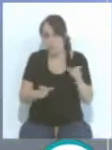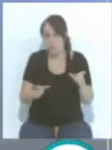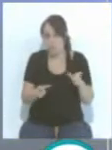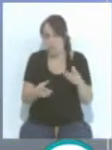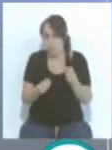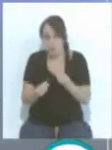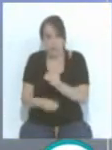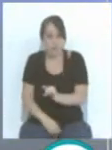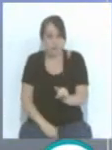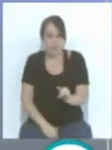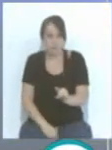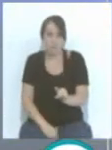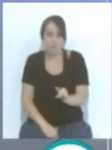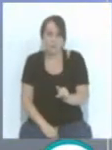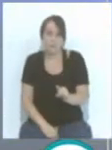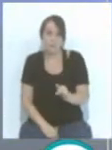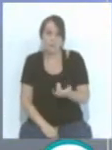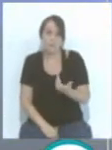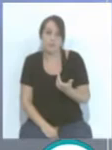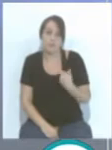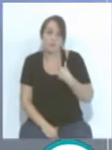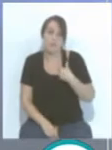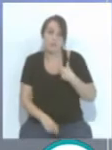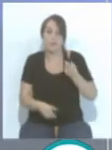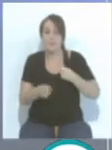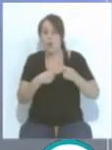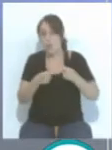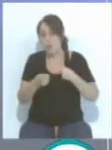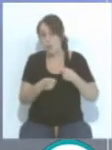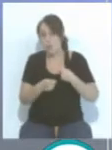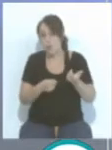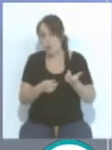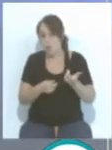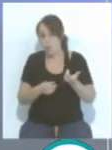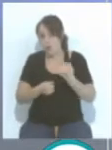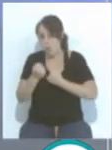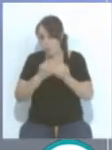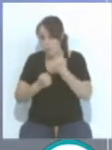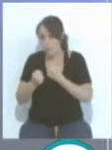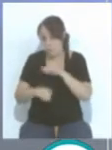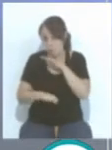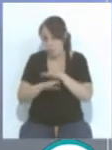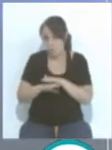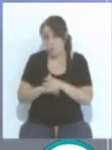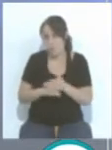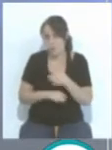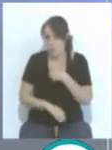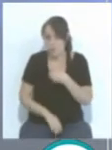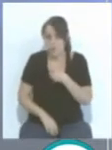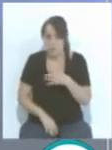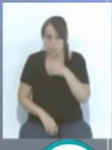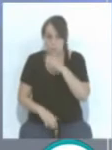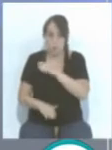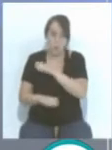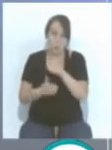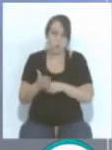futbolistas, el fair play financiero igual no se puede cumplir. Y eso porque los contratos, ahora cuando empiecen a ser cedidos